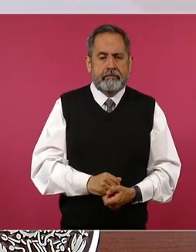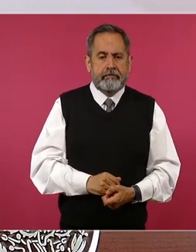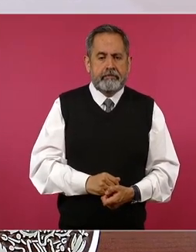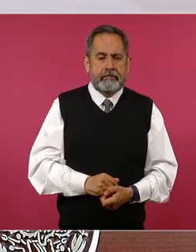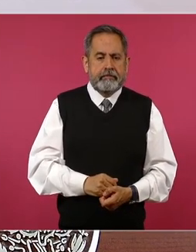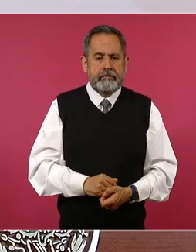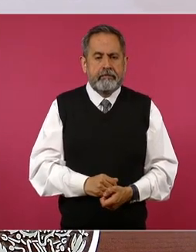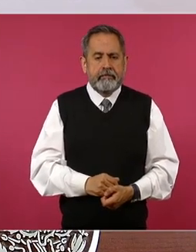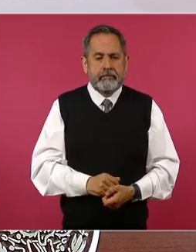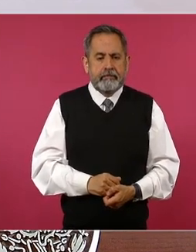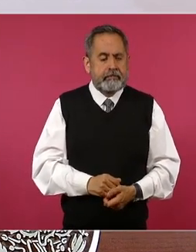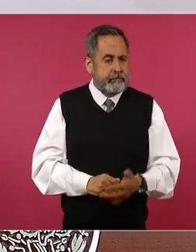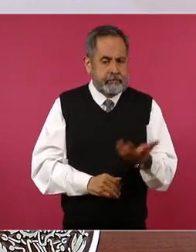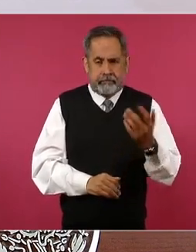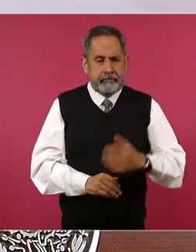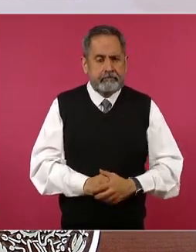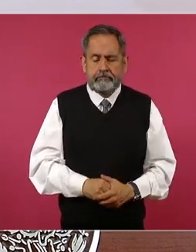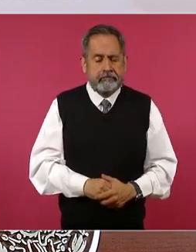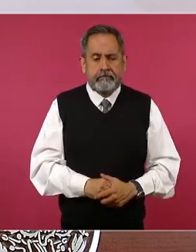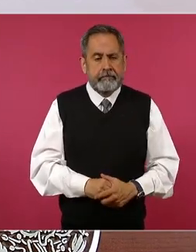A verle,